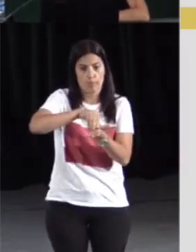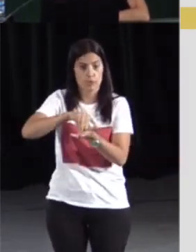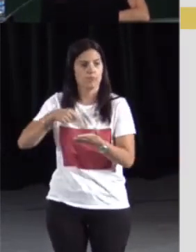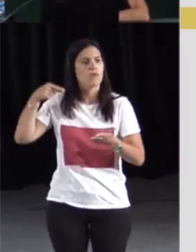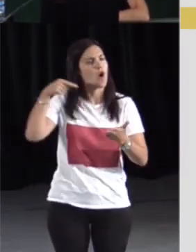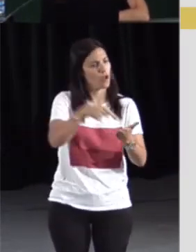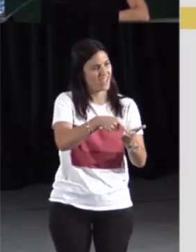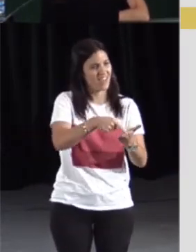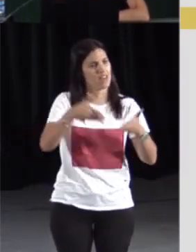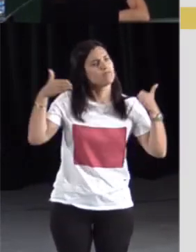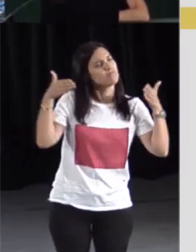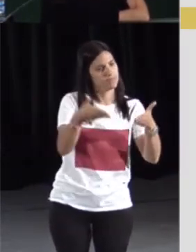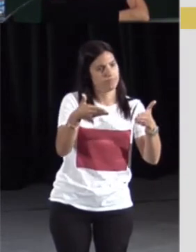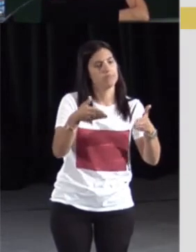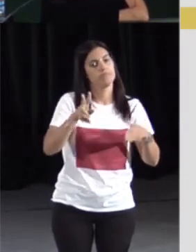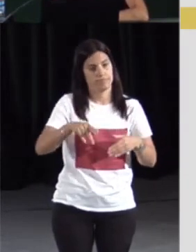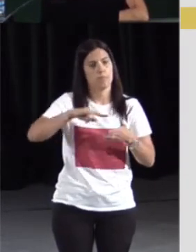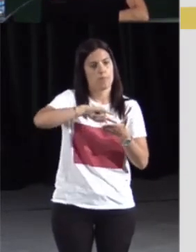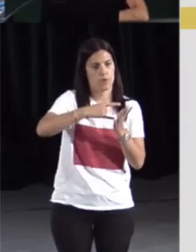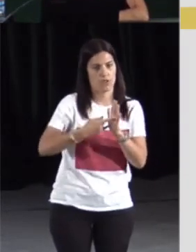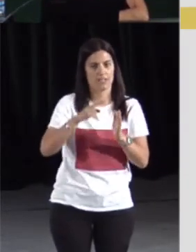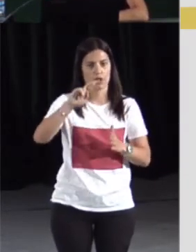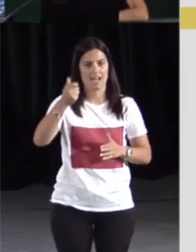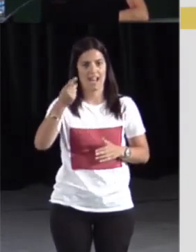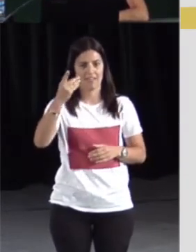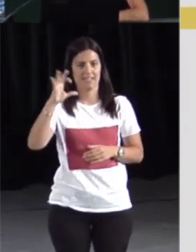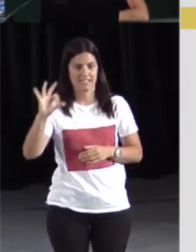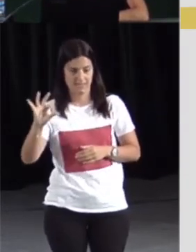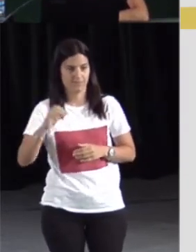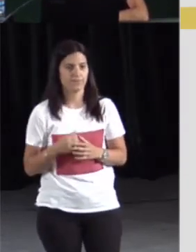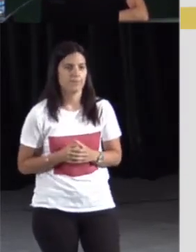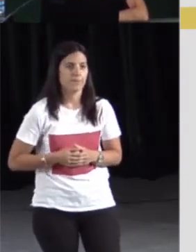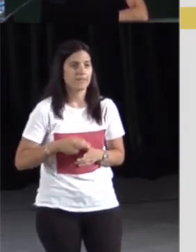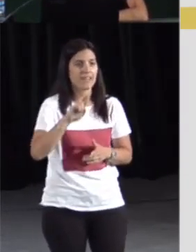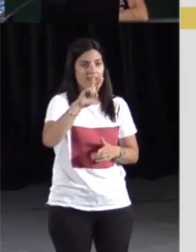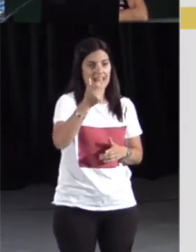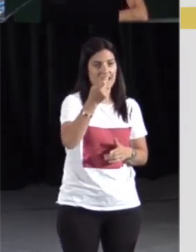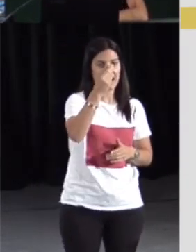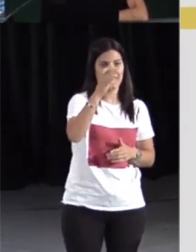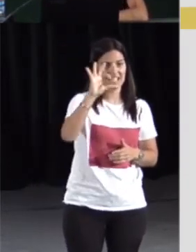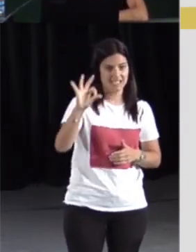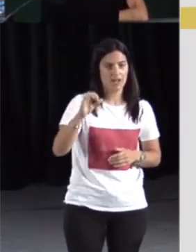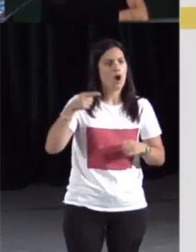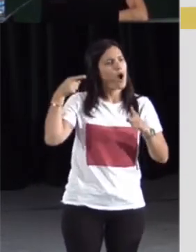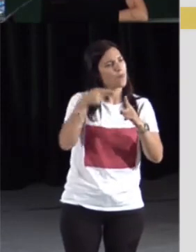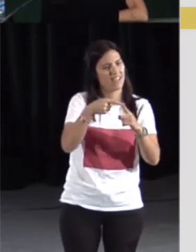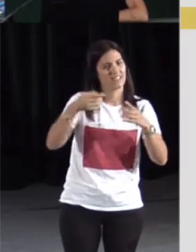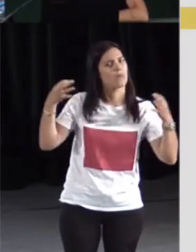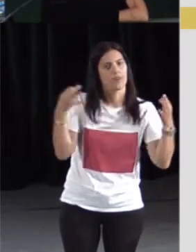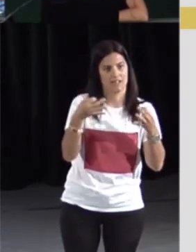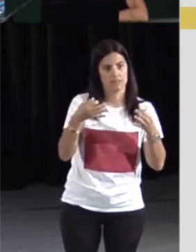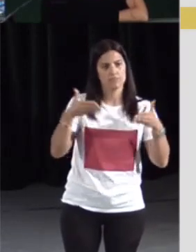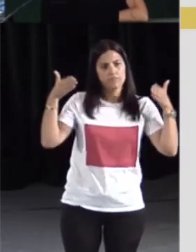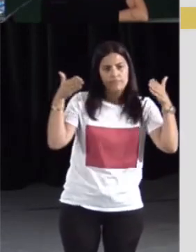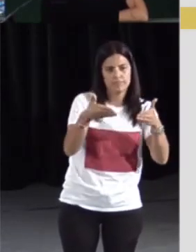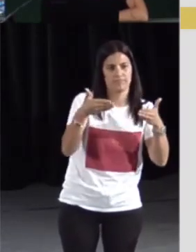¿Y qué origen tiene este corpus? Pues este corpus surgió con el proyecto RADIS. Son las islas de relaciones actanciales